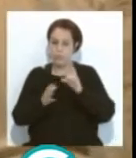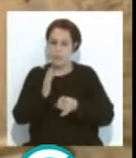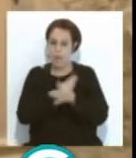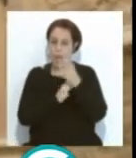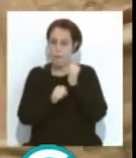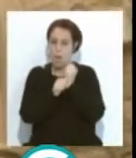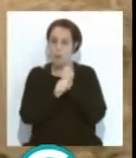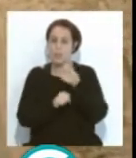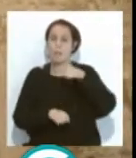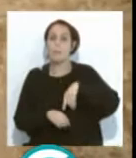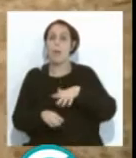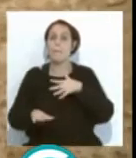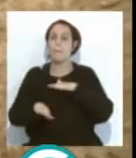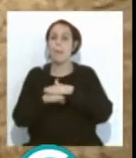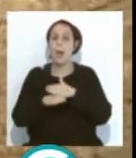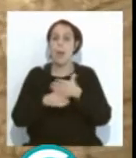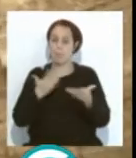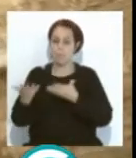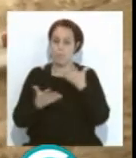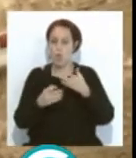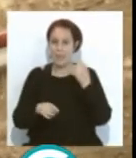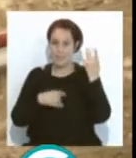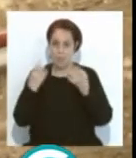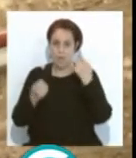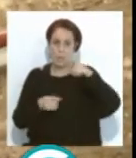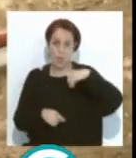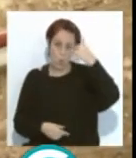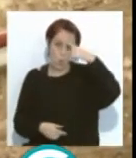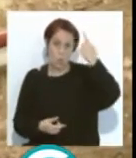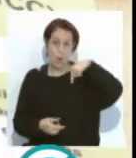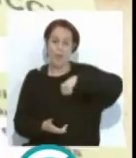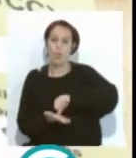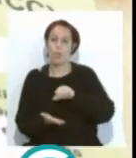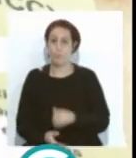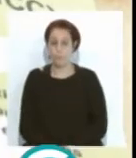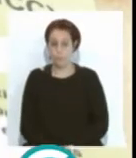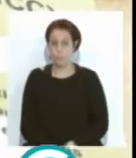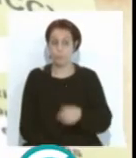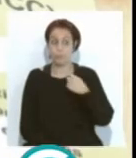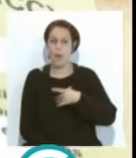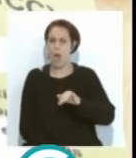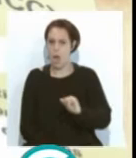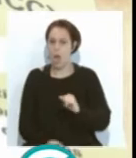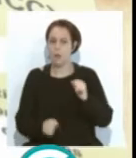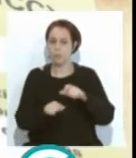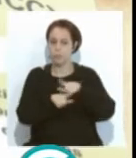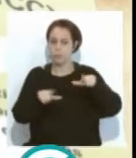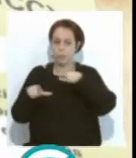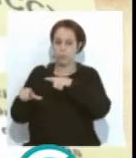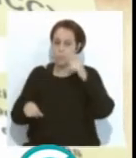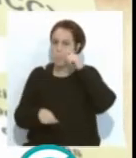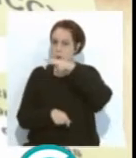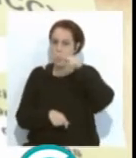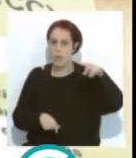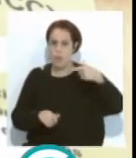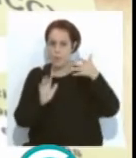pero como no también de dinamización de actividad y también de la cultura de la ciudad. Habrá también varias salas de exposiciones permanentes, otras